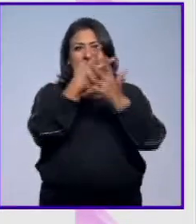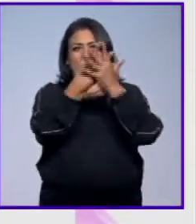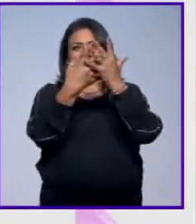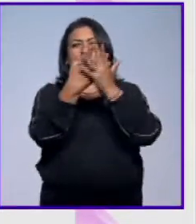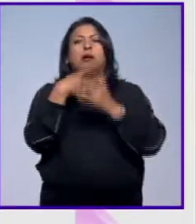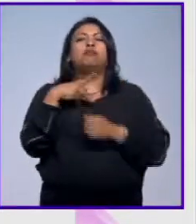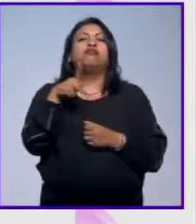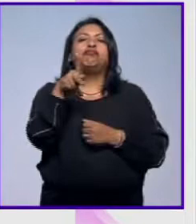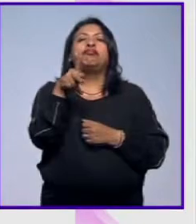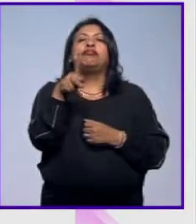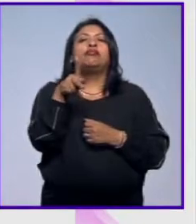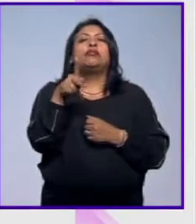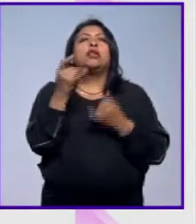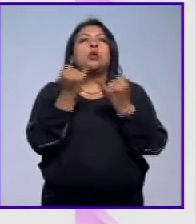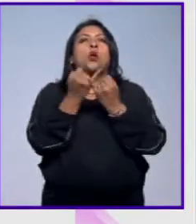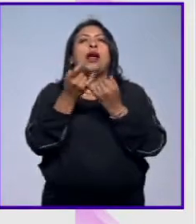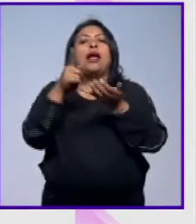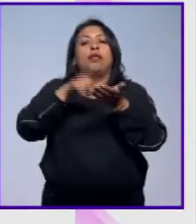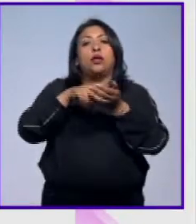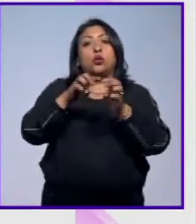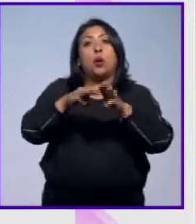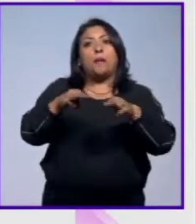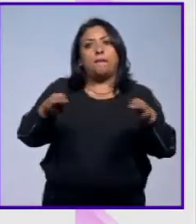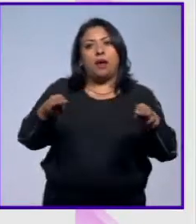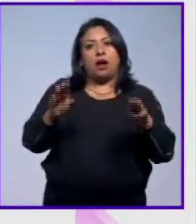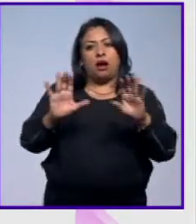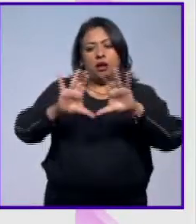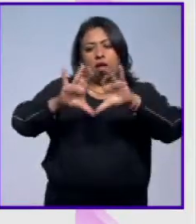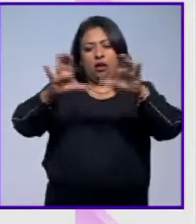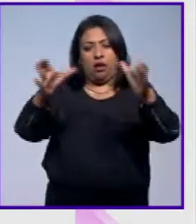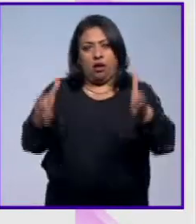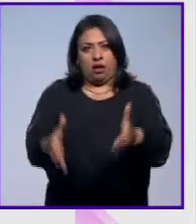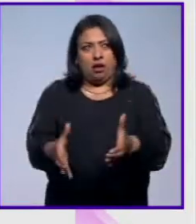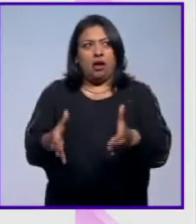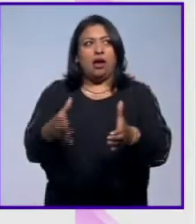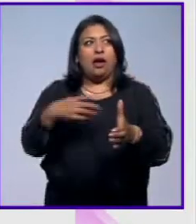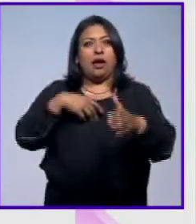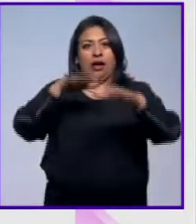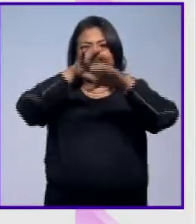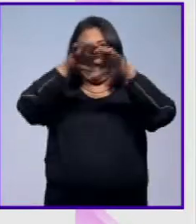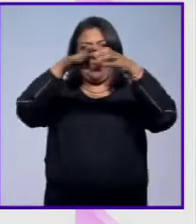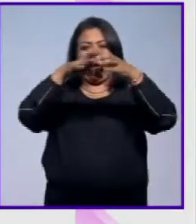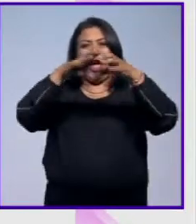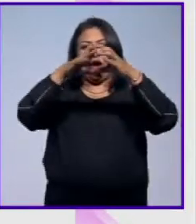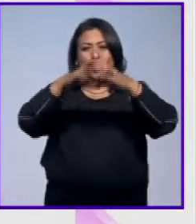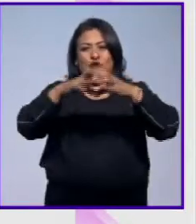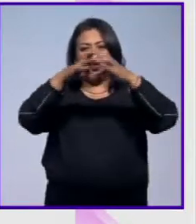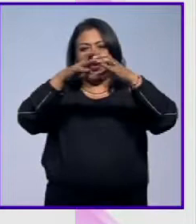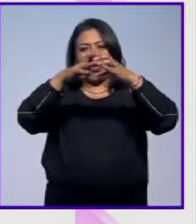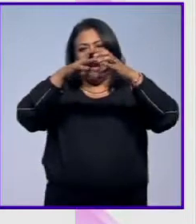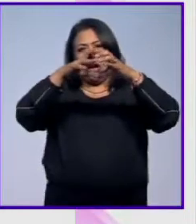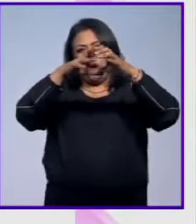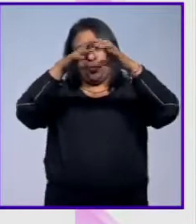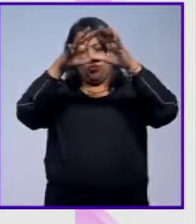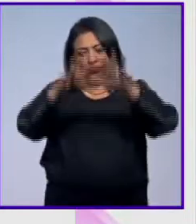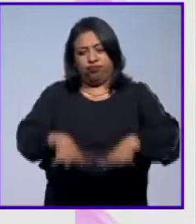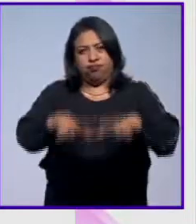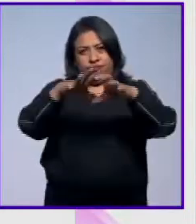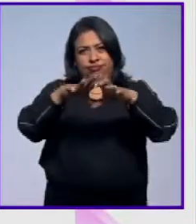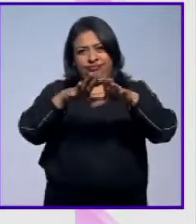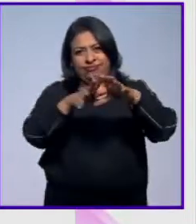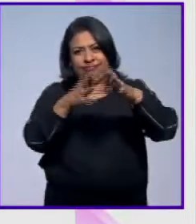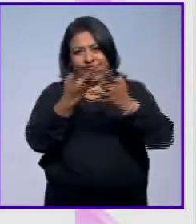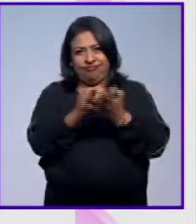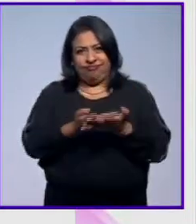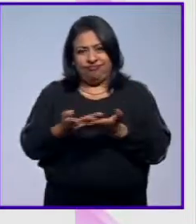simulando cómo se colocan en el mar. Se sostienen en la parte de arriba por unas boyas, dejan caer las redes, el largo